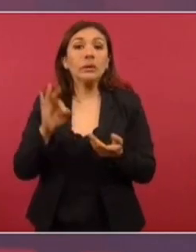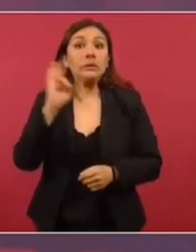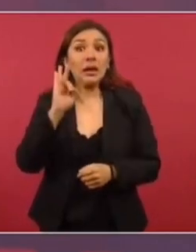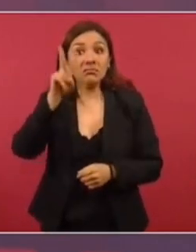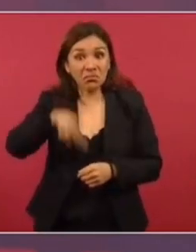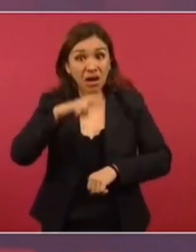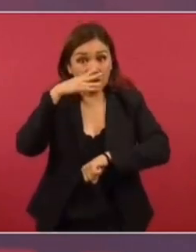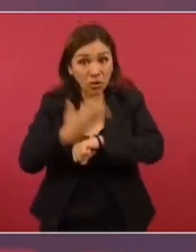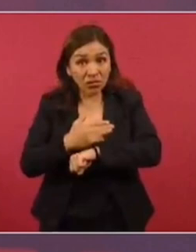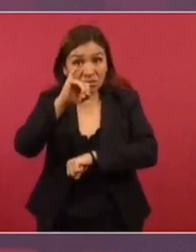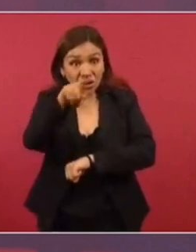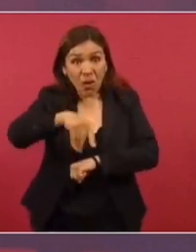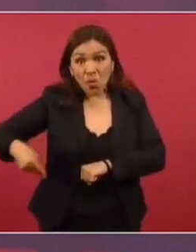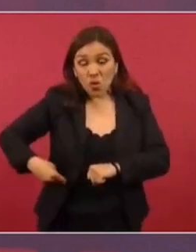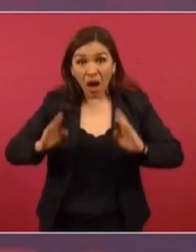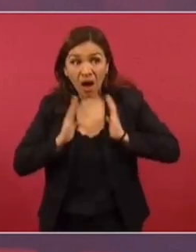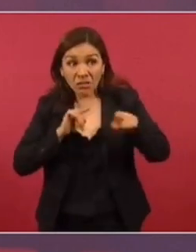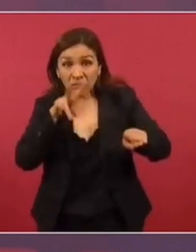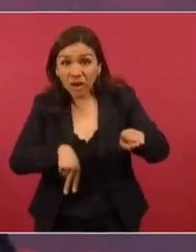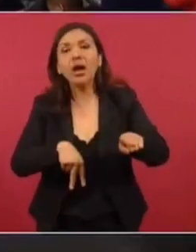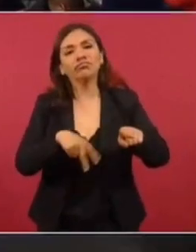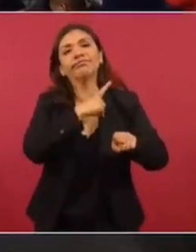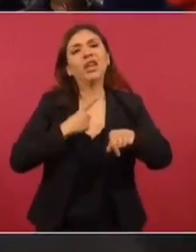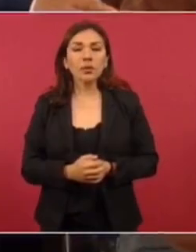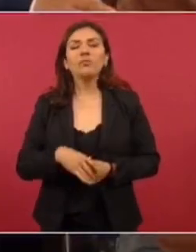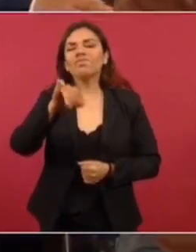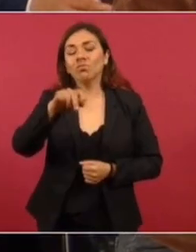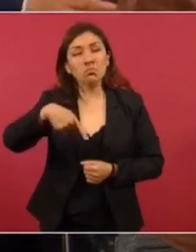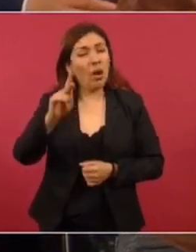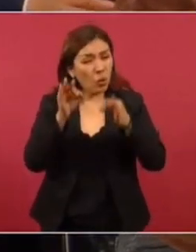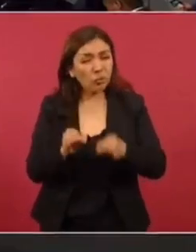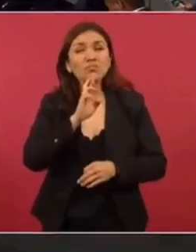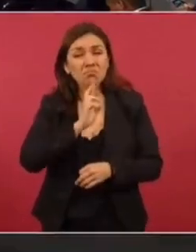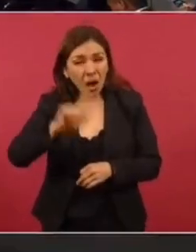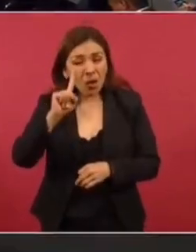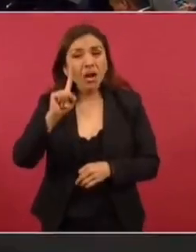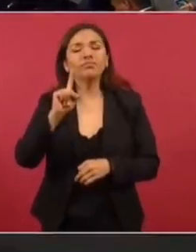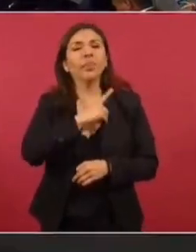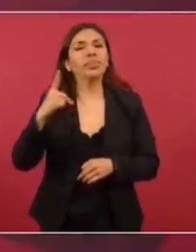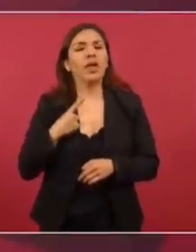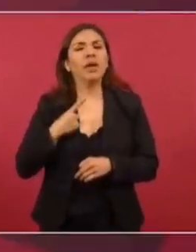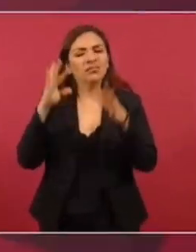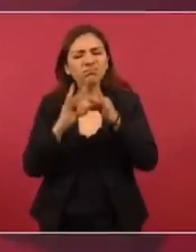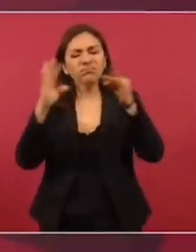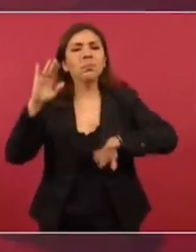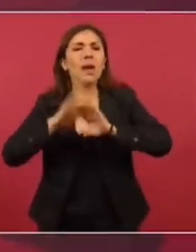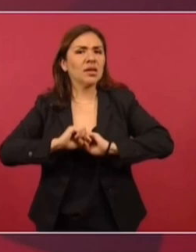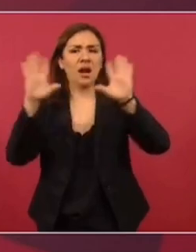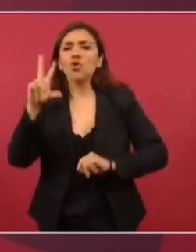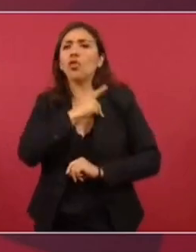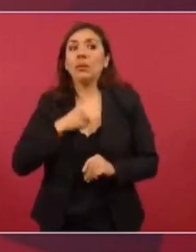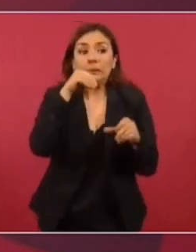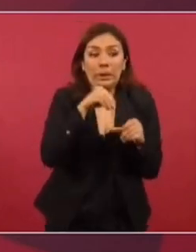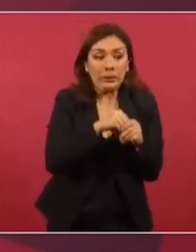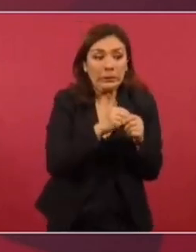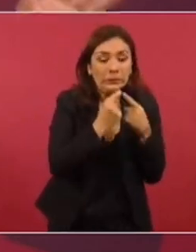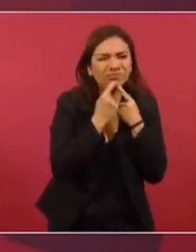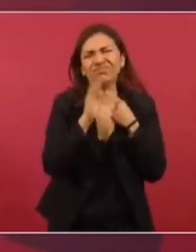resultan responsables los miembros del Ejército sean castigados. Lo mejor es dejar las cosas en claro, no ocultar nada.